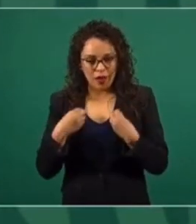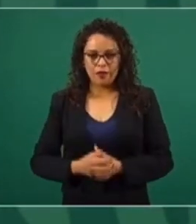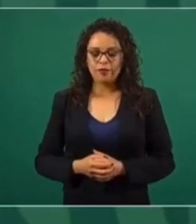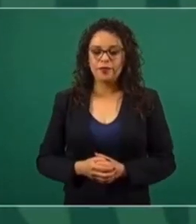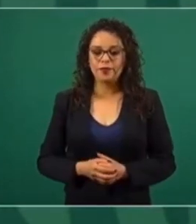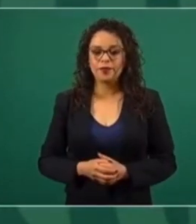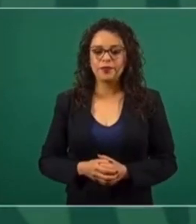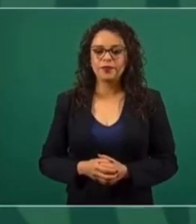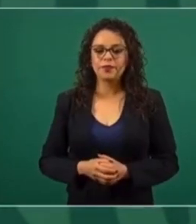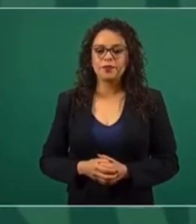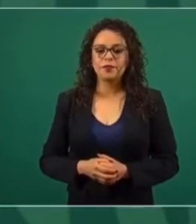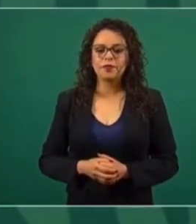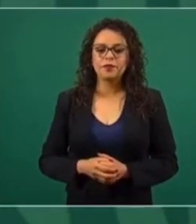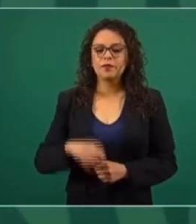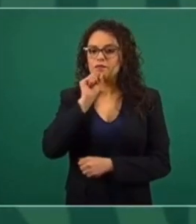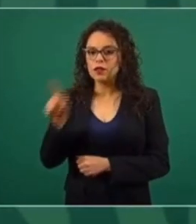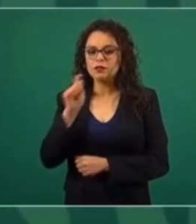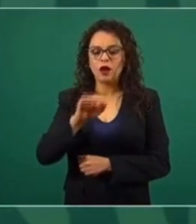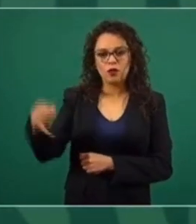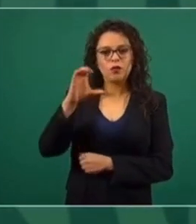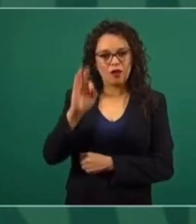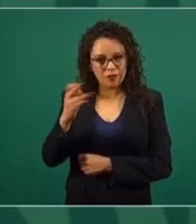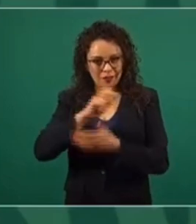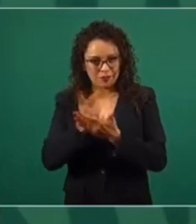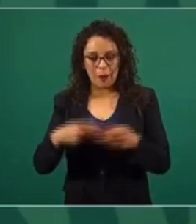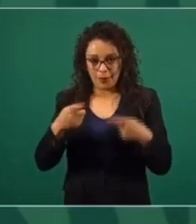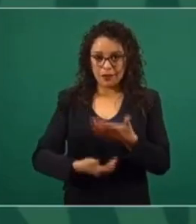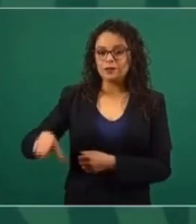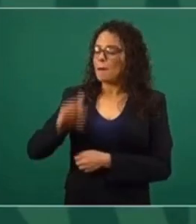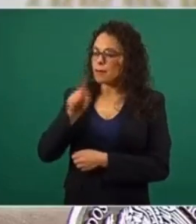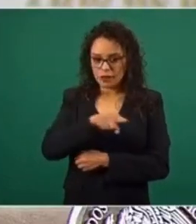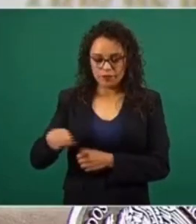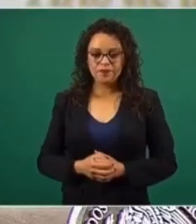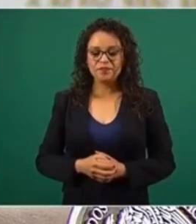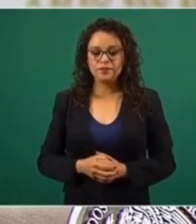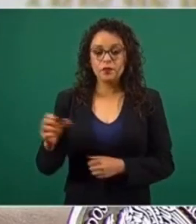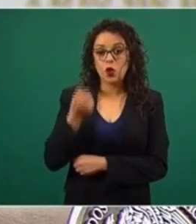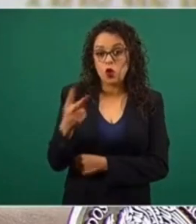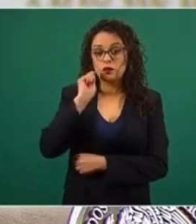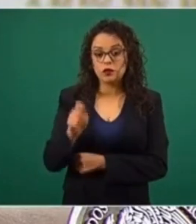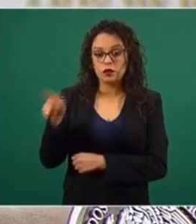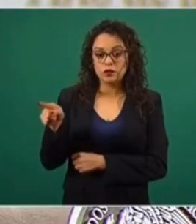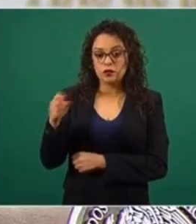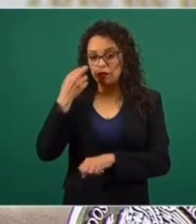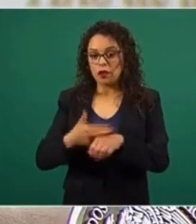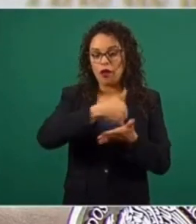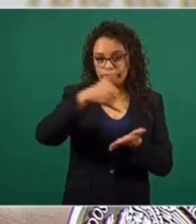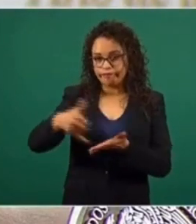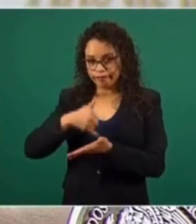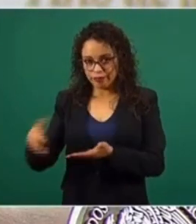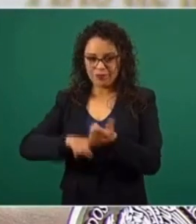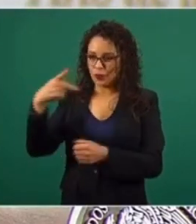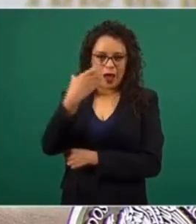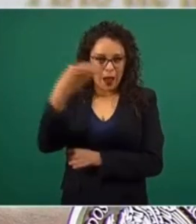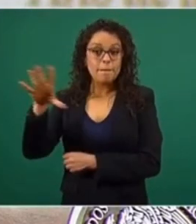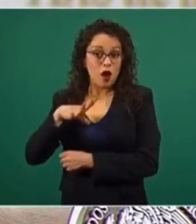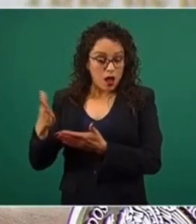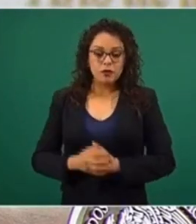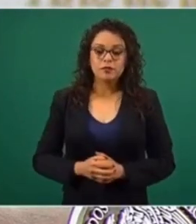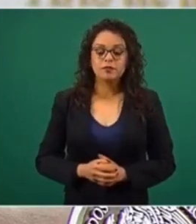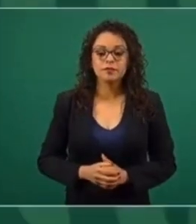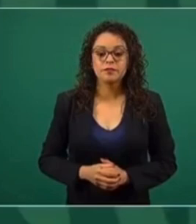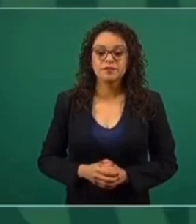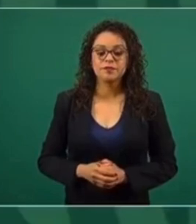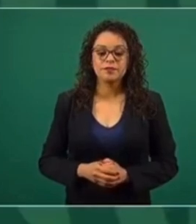en el programa de Jóvenes Construyendo el Futuro, dos promotores de la Secretaría de Agricultura que hay en el campo, los que